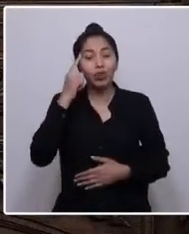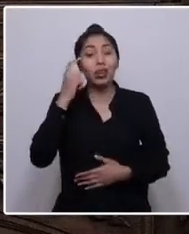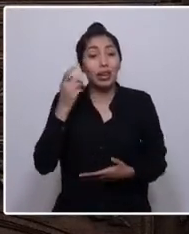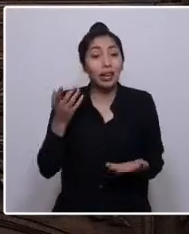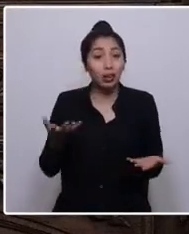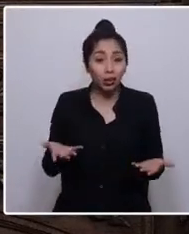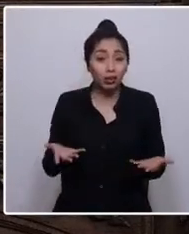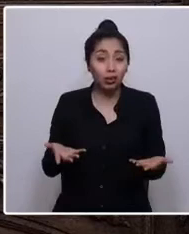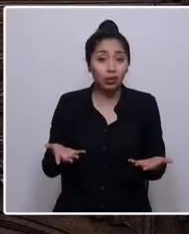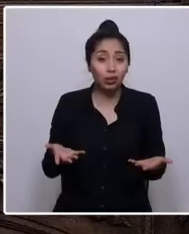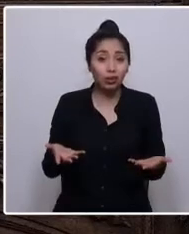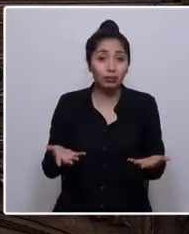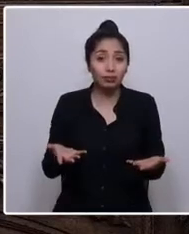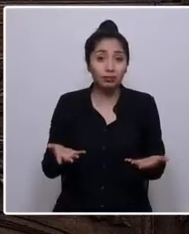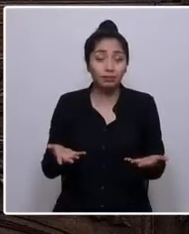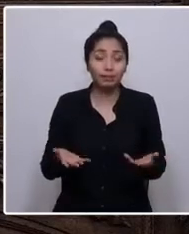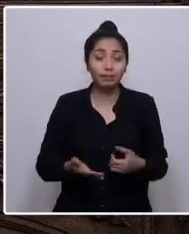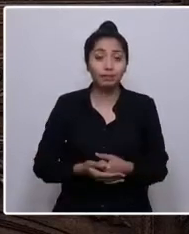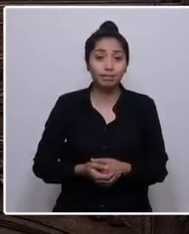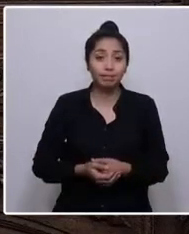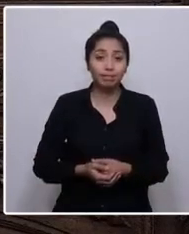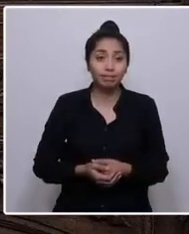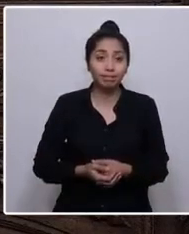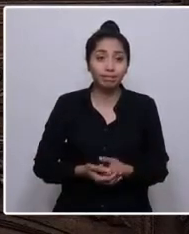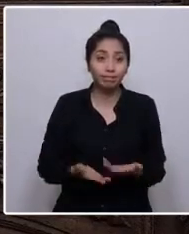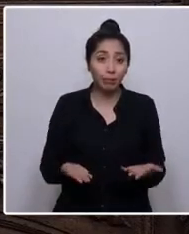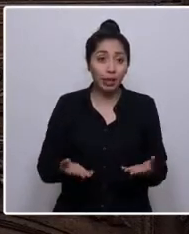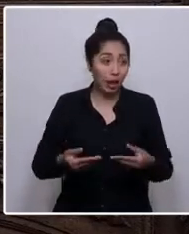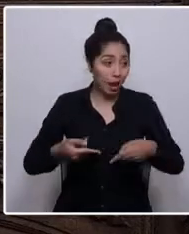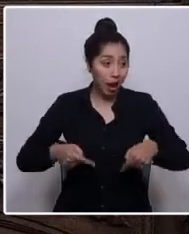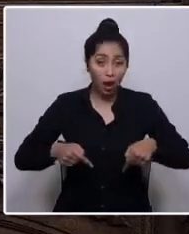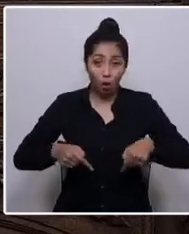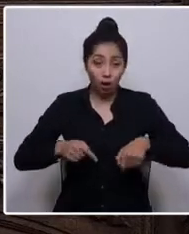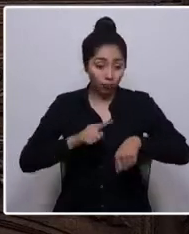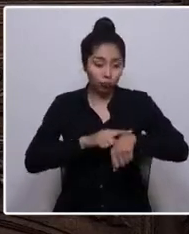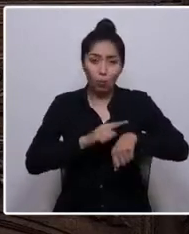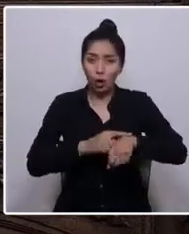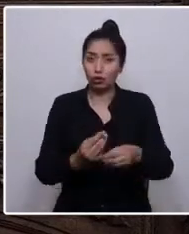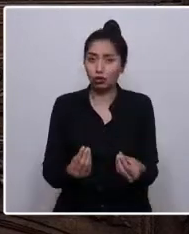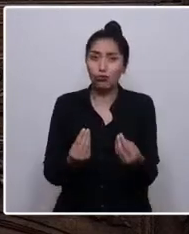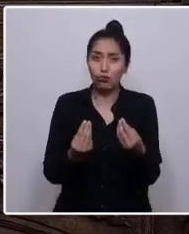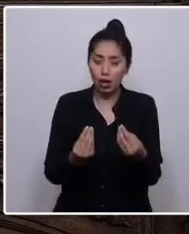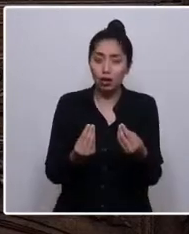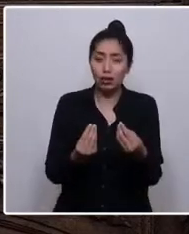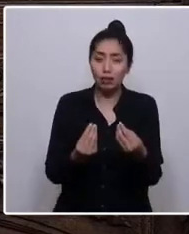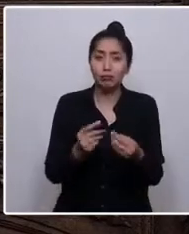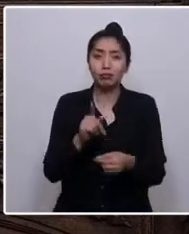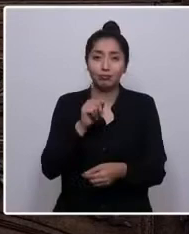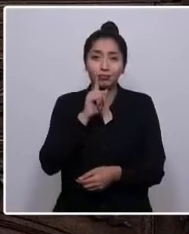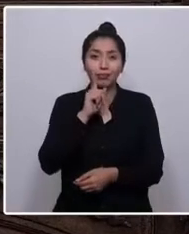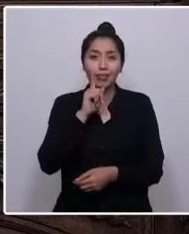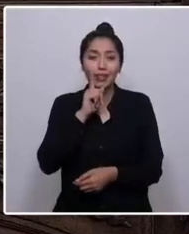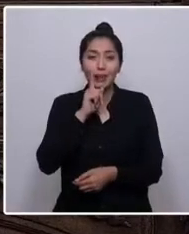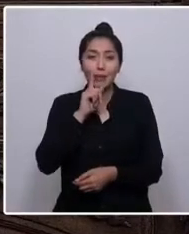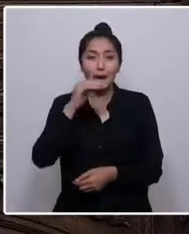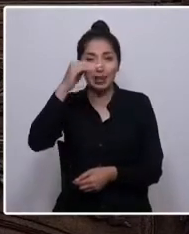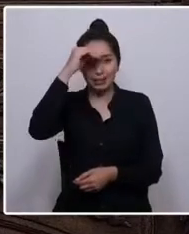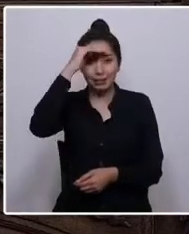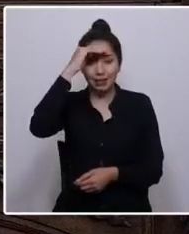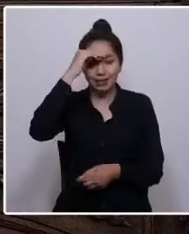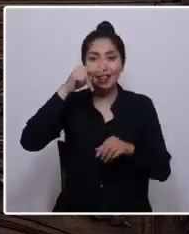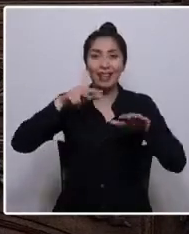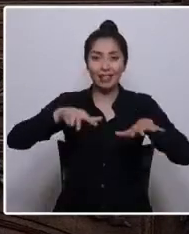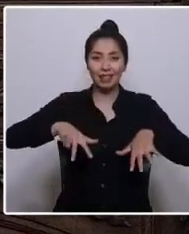en buena hora tuvimos la experiencia del 18 de